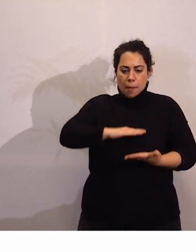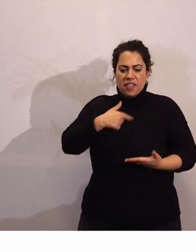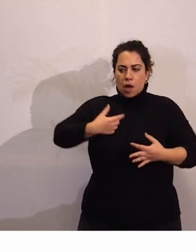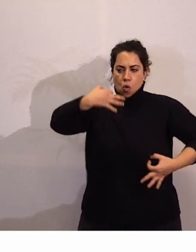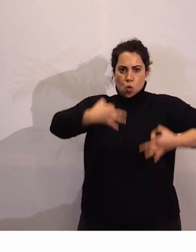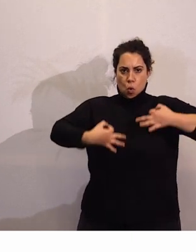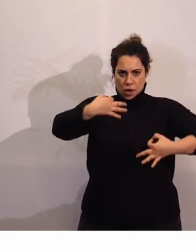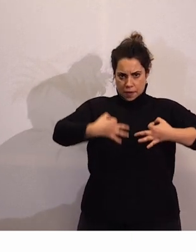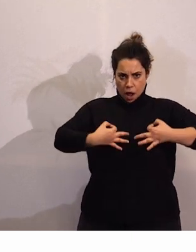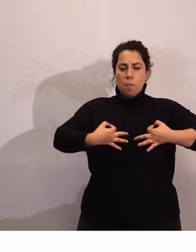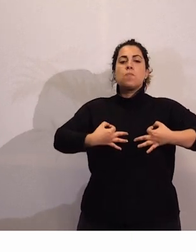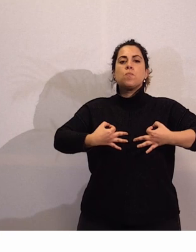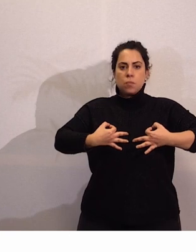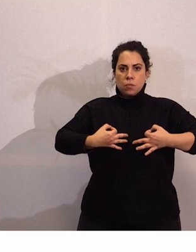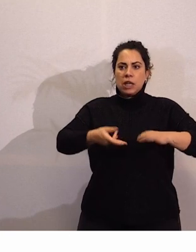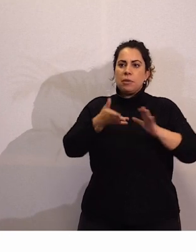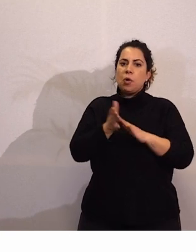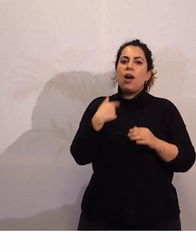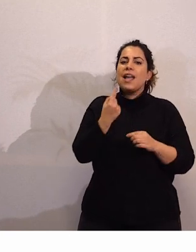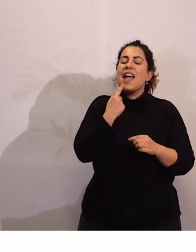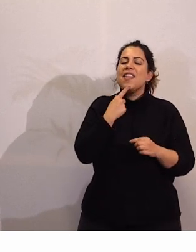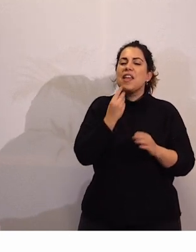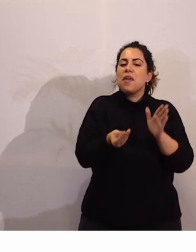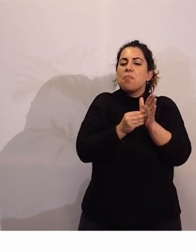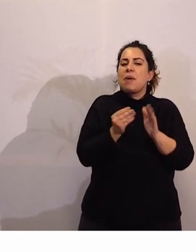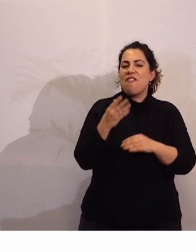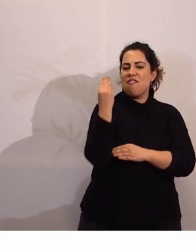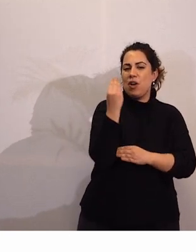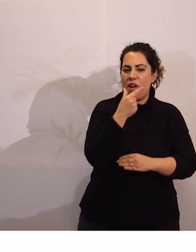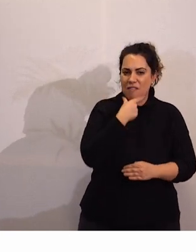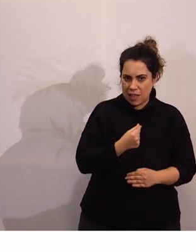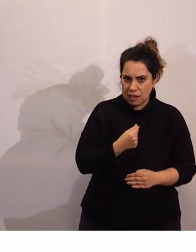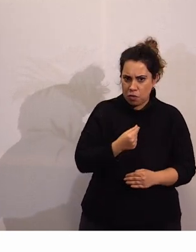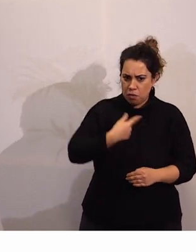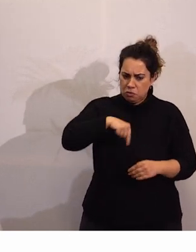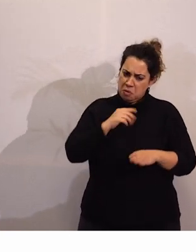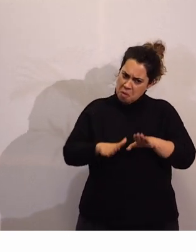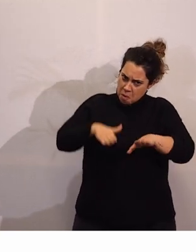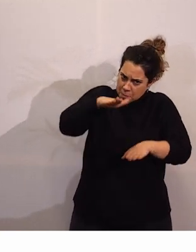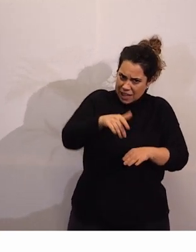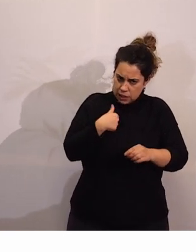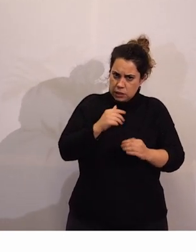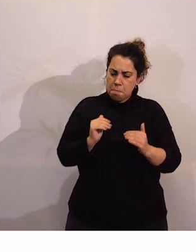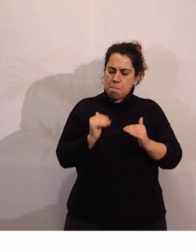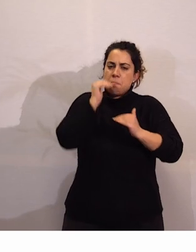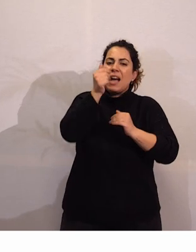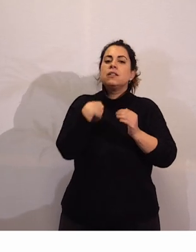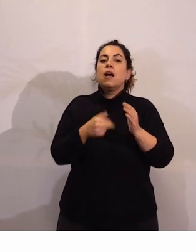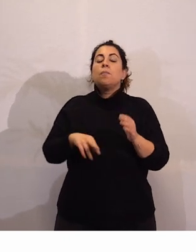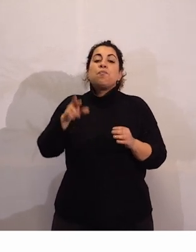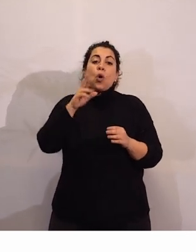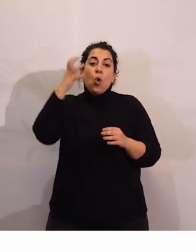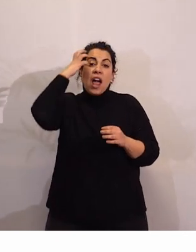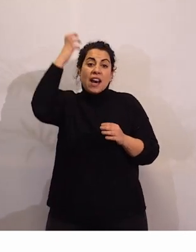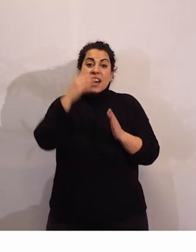y ahí está ya se cita esa figura del facilitador hemos ido más allá en un real decreto que es una que es una